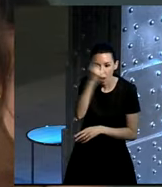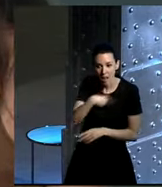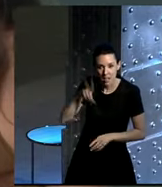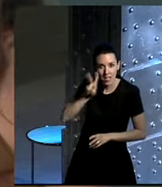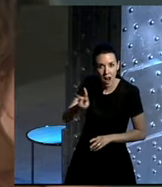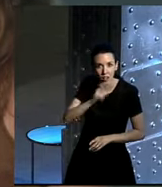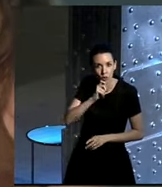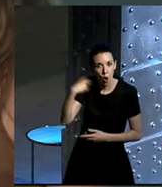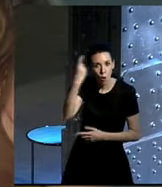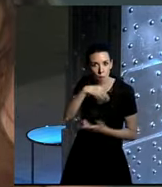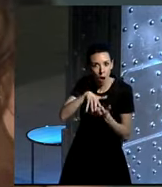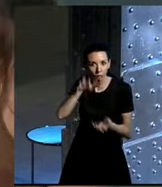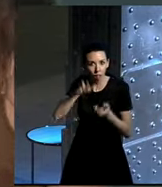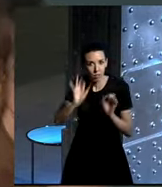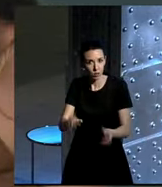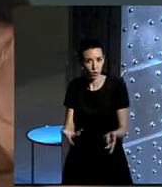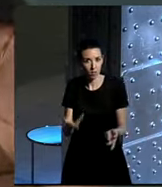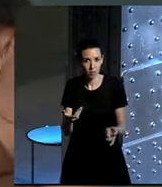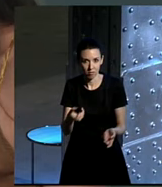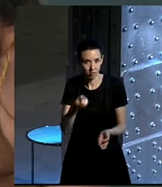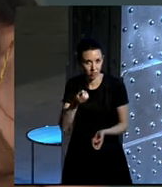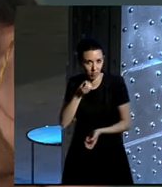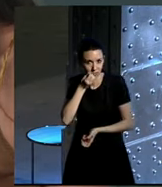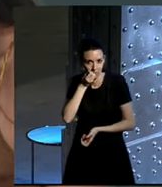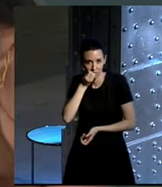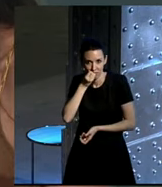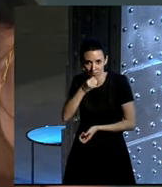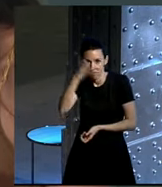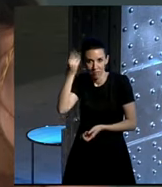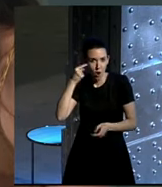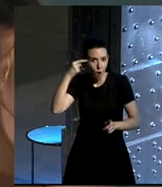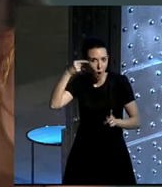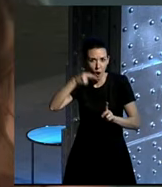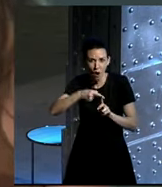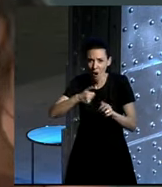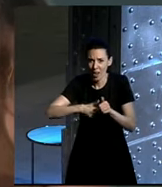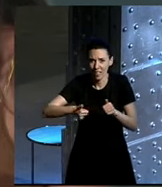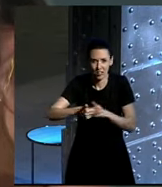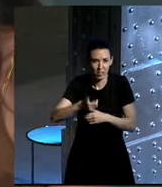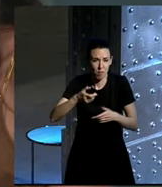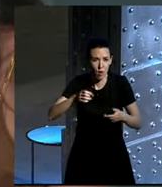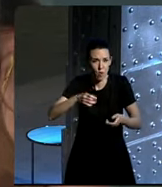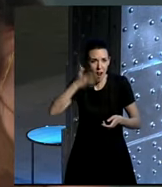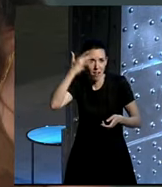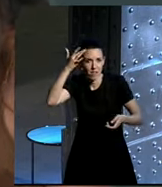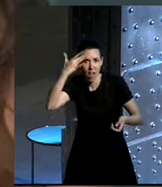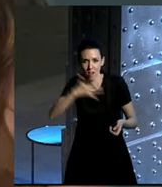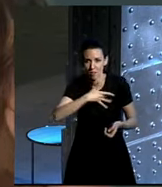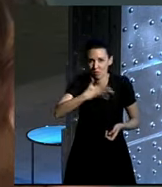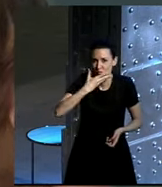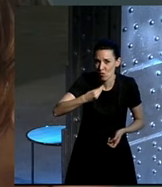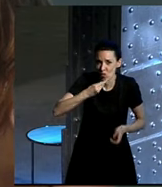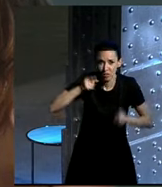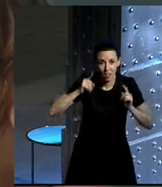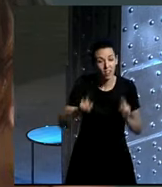nunca cine, o sea, eso es como lo más. Eso sería como nuestro objetivo ideal, romántico, bonito y